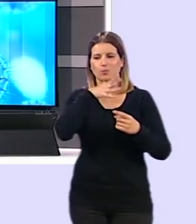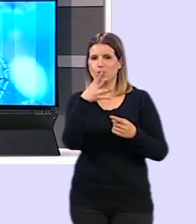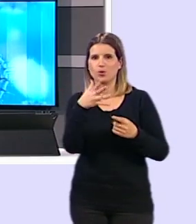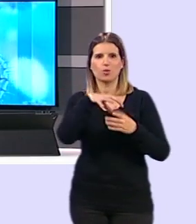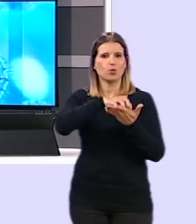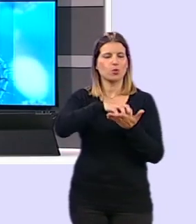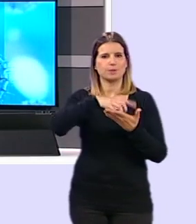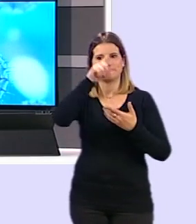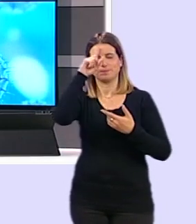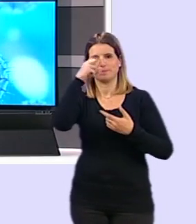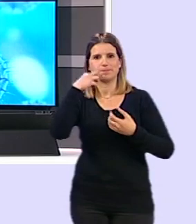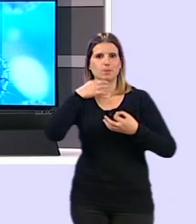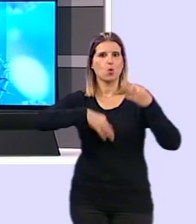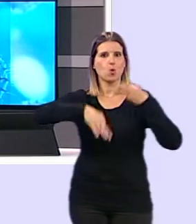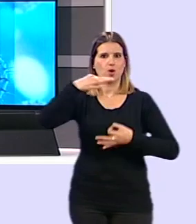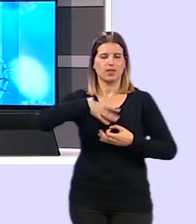y la inseguridad jurídica.